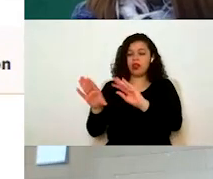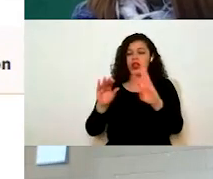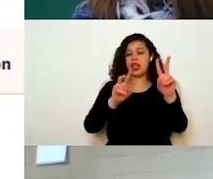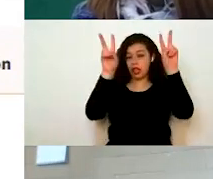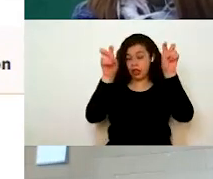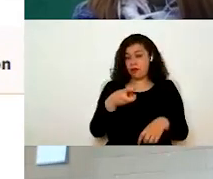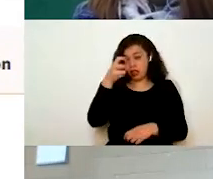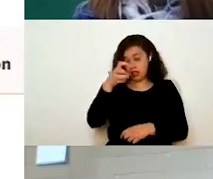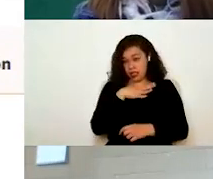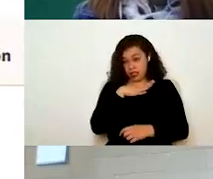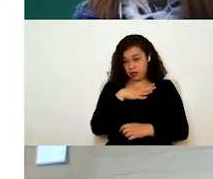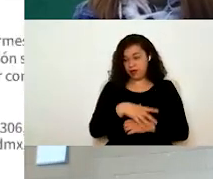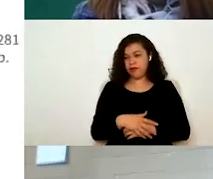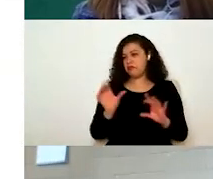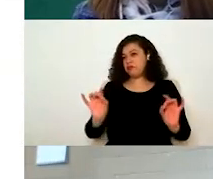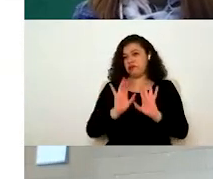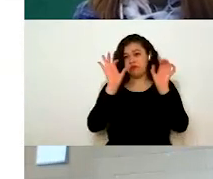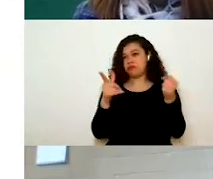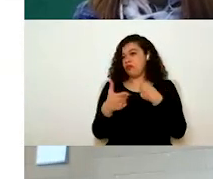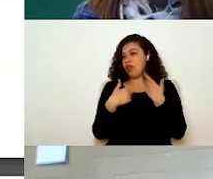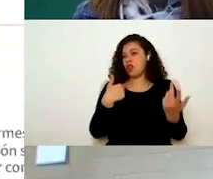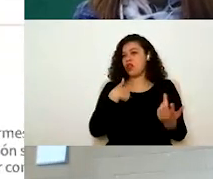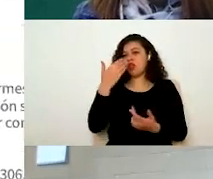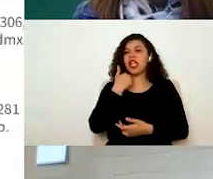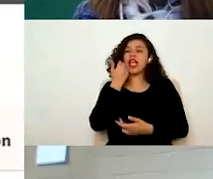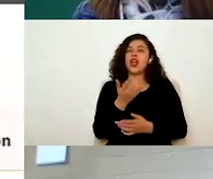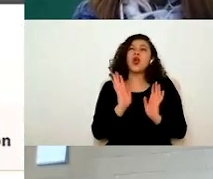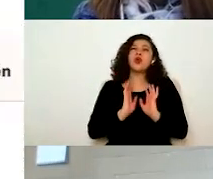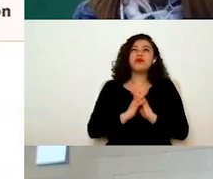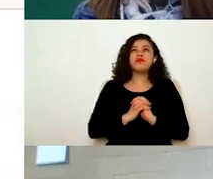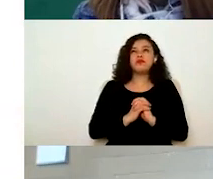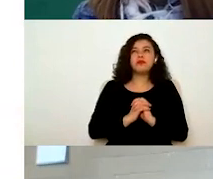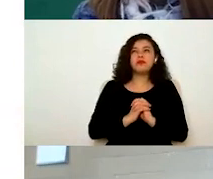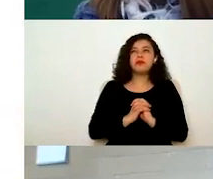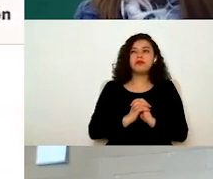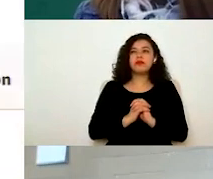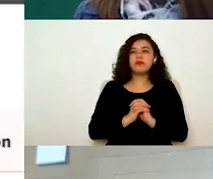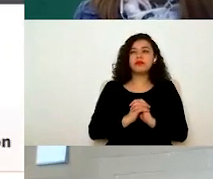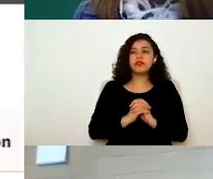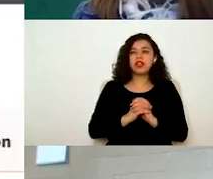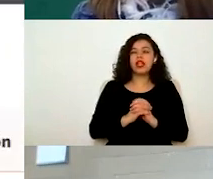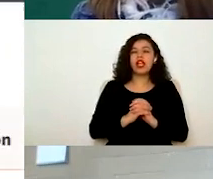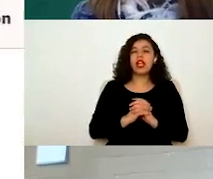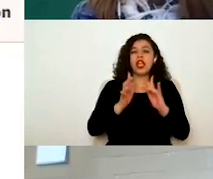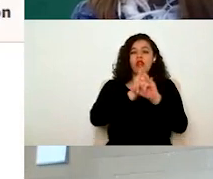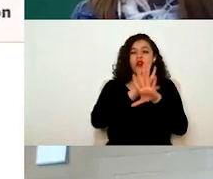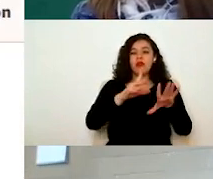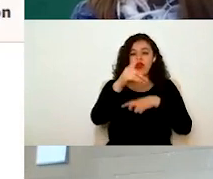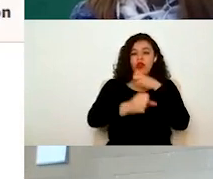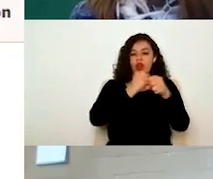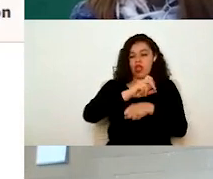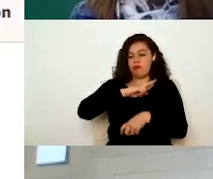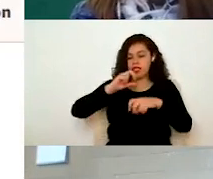En caso de que ustedes digan, ah, bueno, pues yo quiero el informe anual de actividades que viene